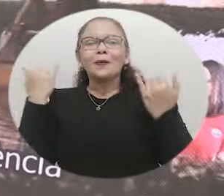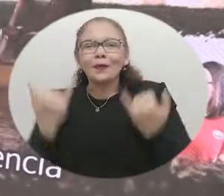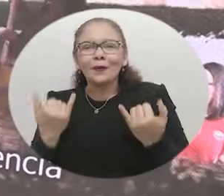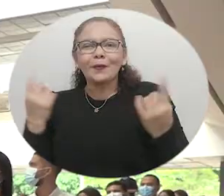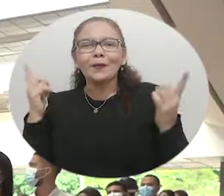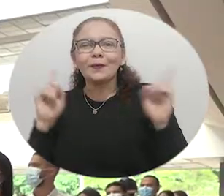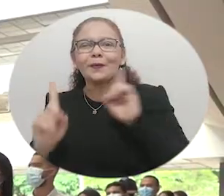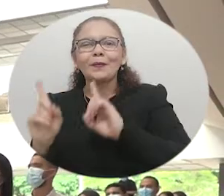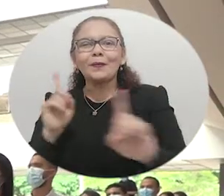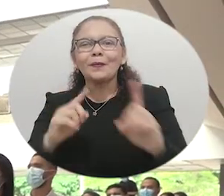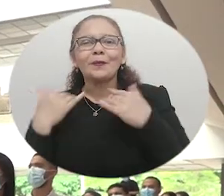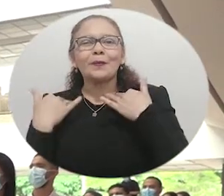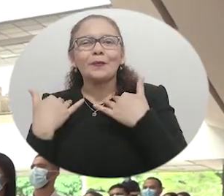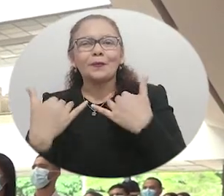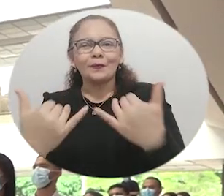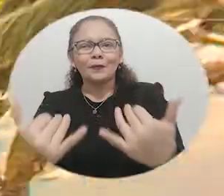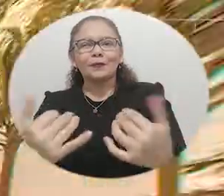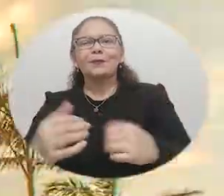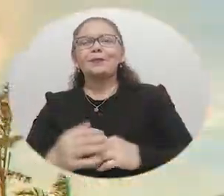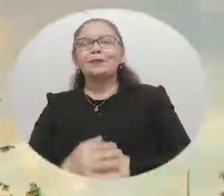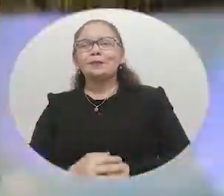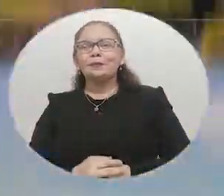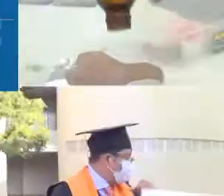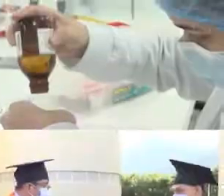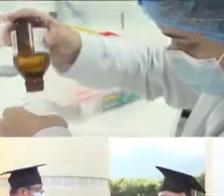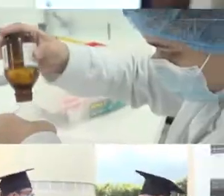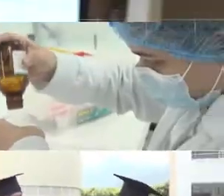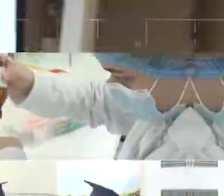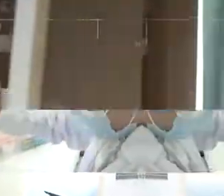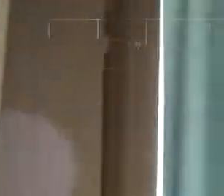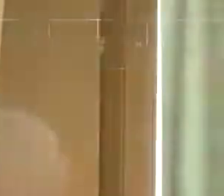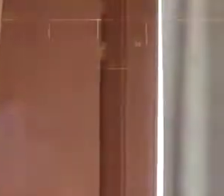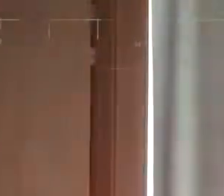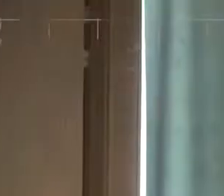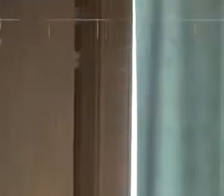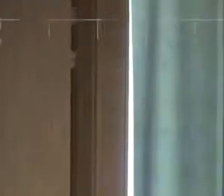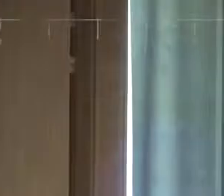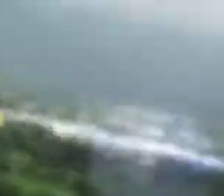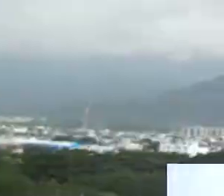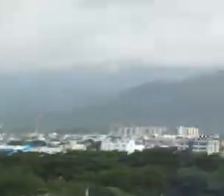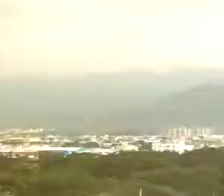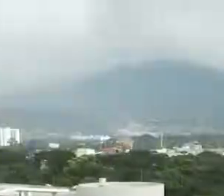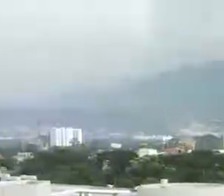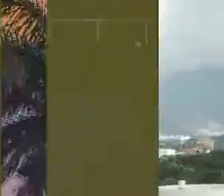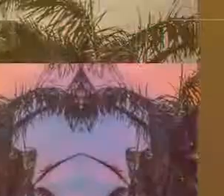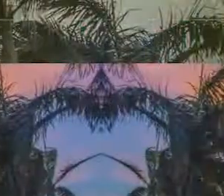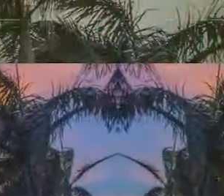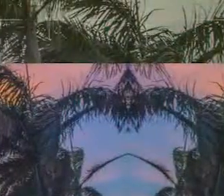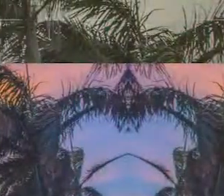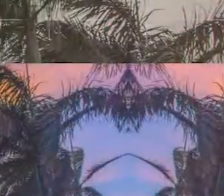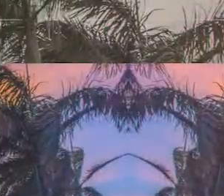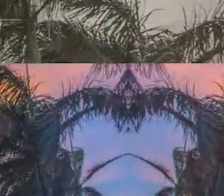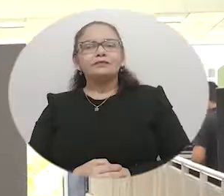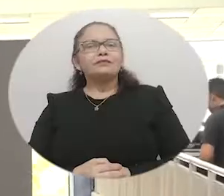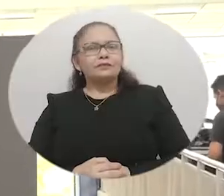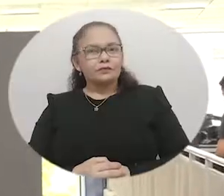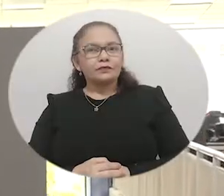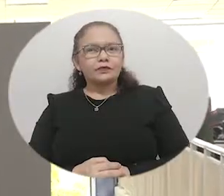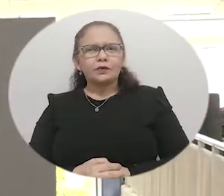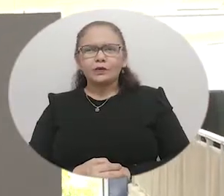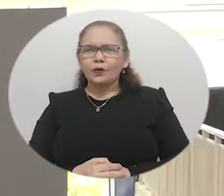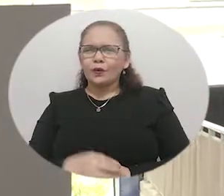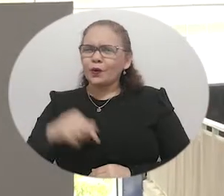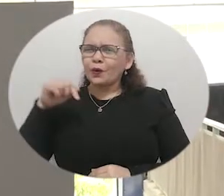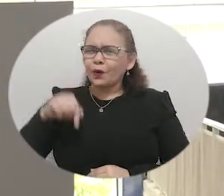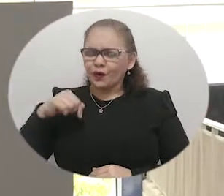encontrándonos en este lugar reunidos es un